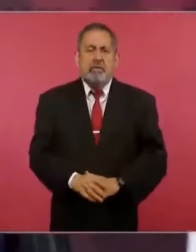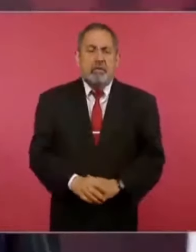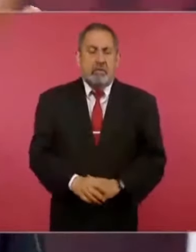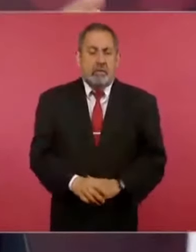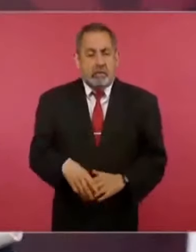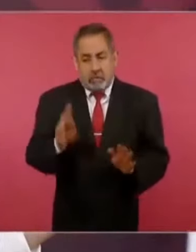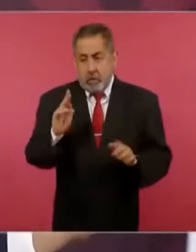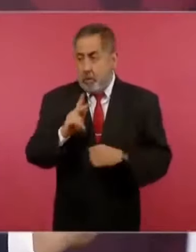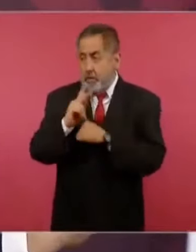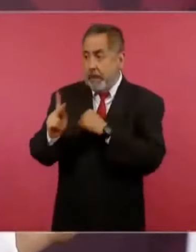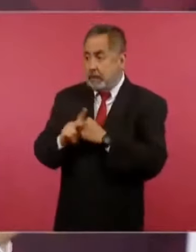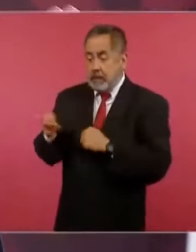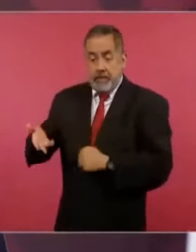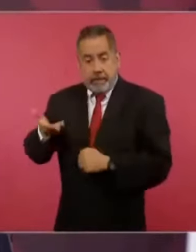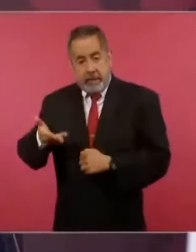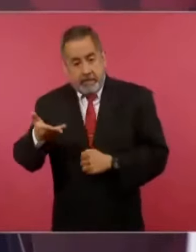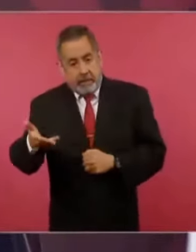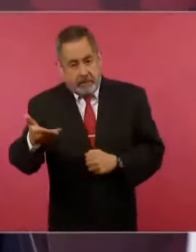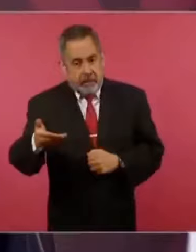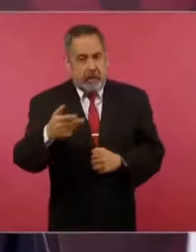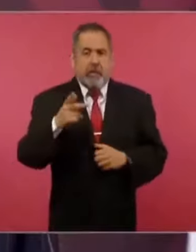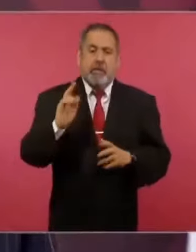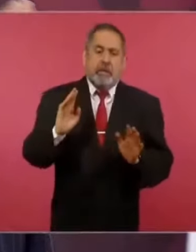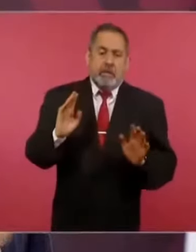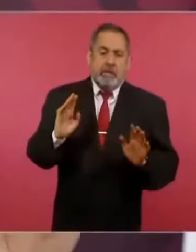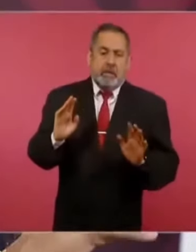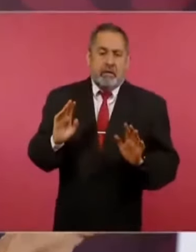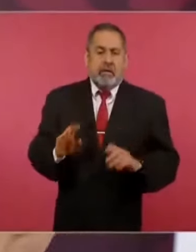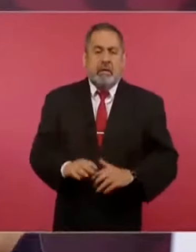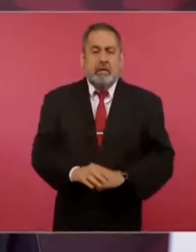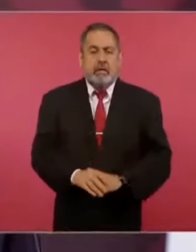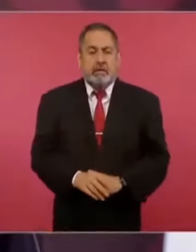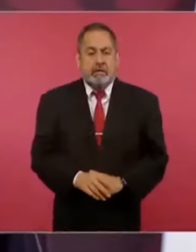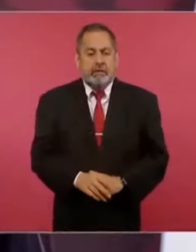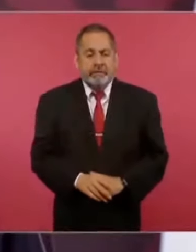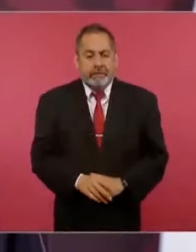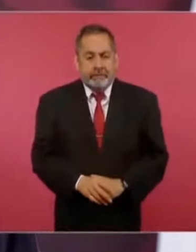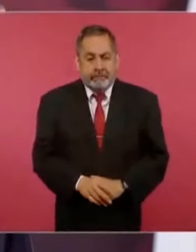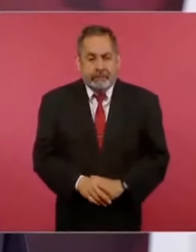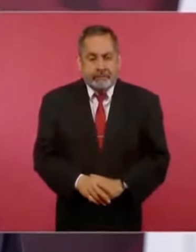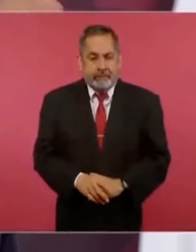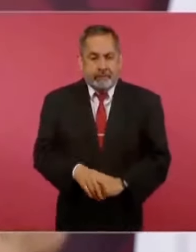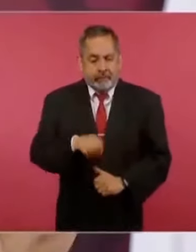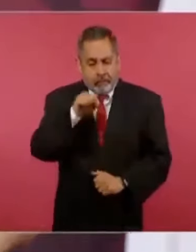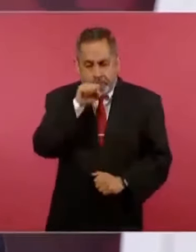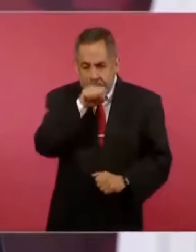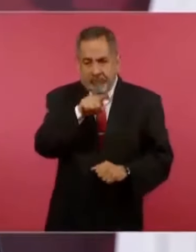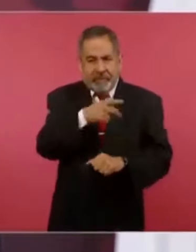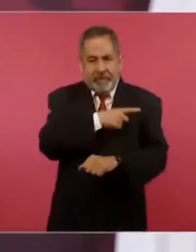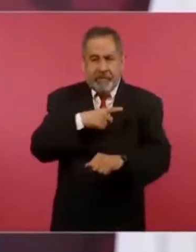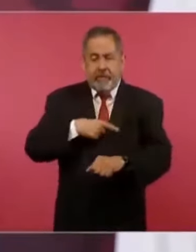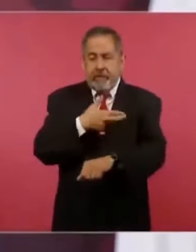Pero eso lo tienen que hacer, lo deben de hacer,